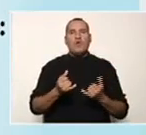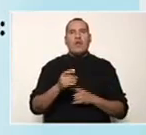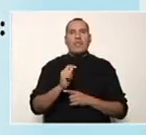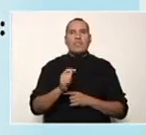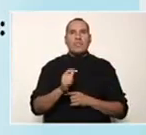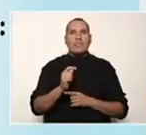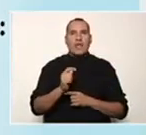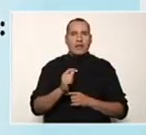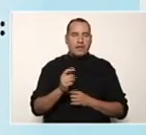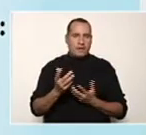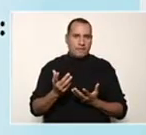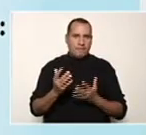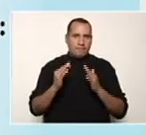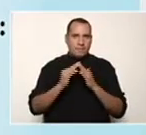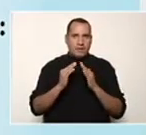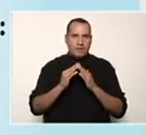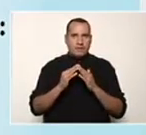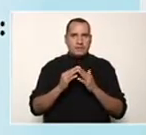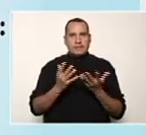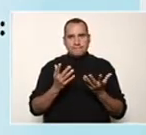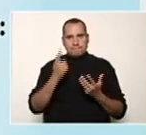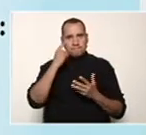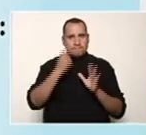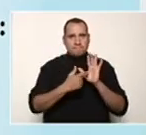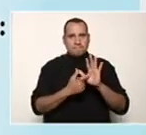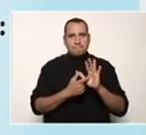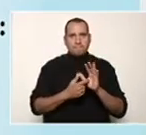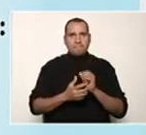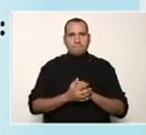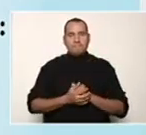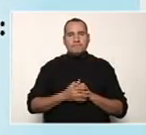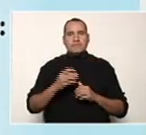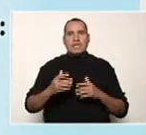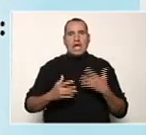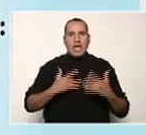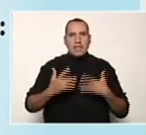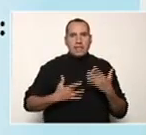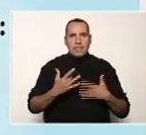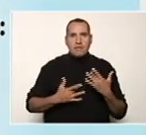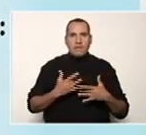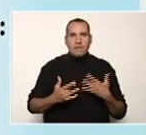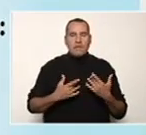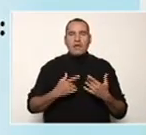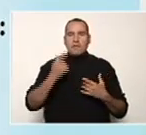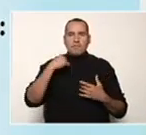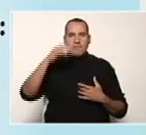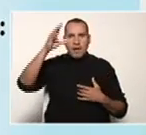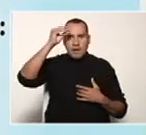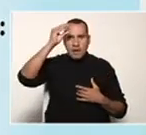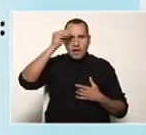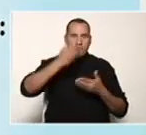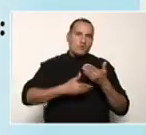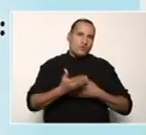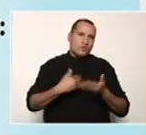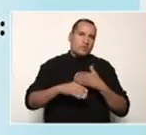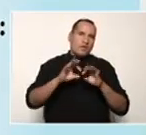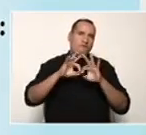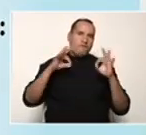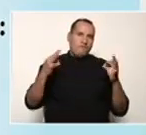conocimientos pedagógicos vamos a dejarles alguna actividad para que socialicen en familia.